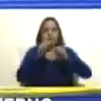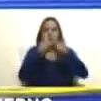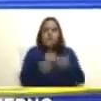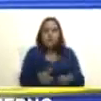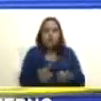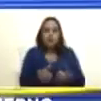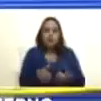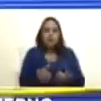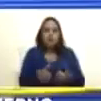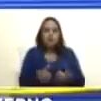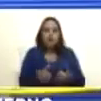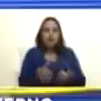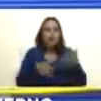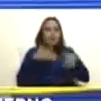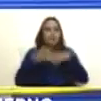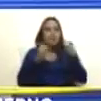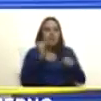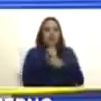una dinámica